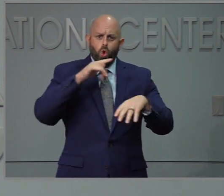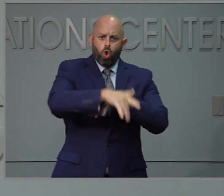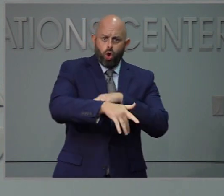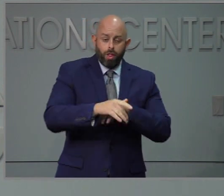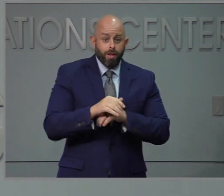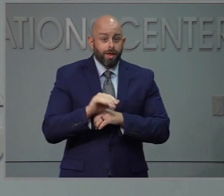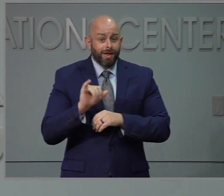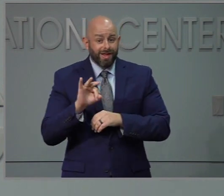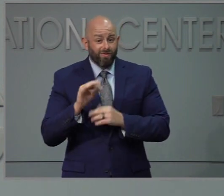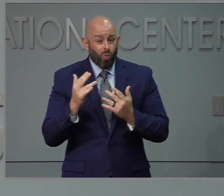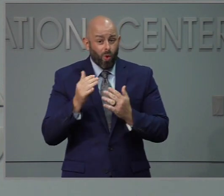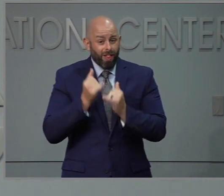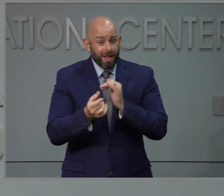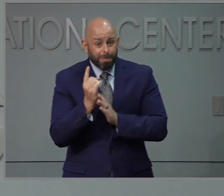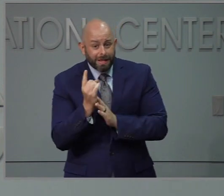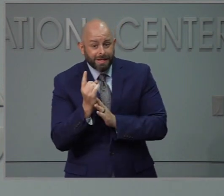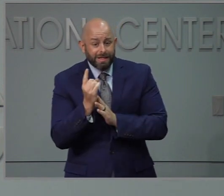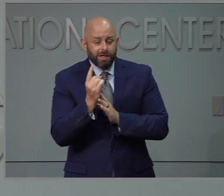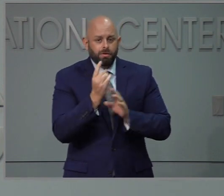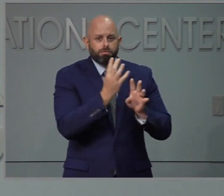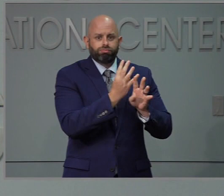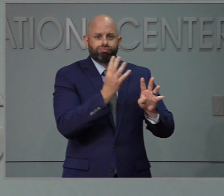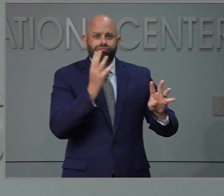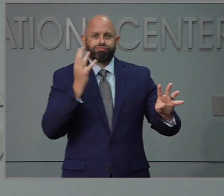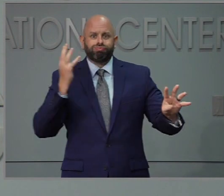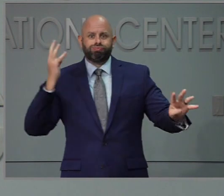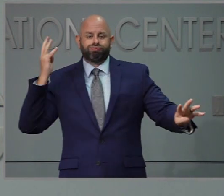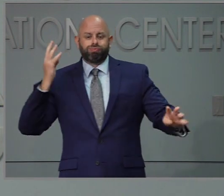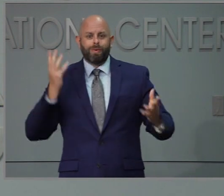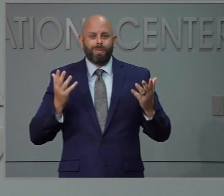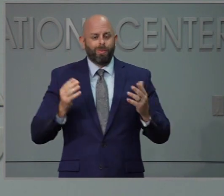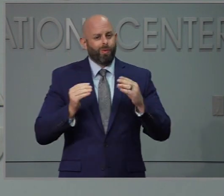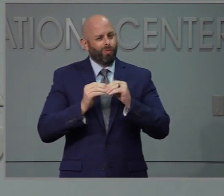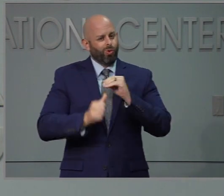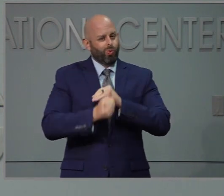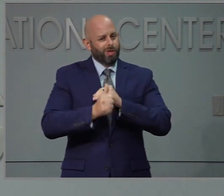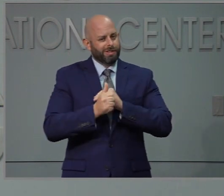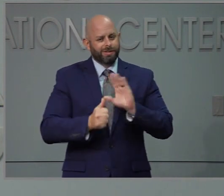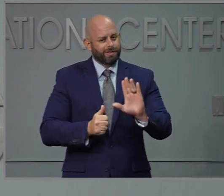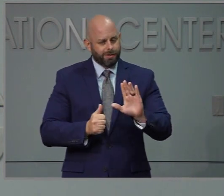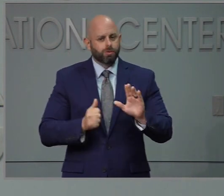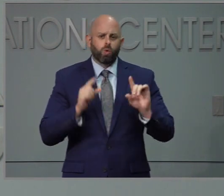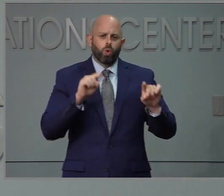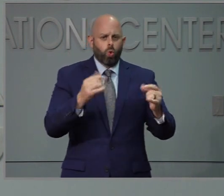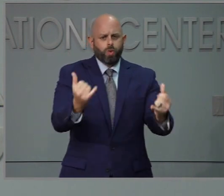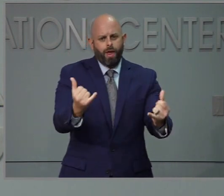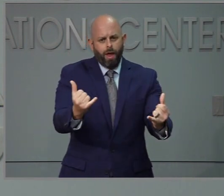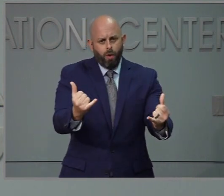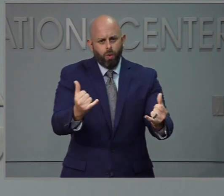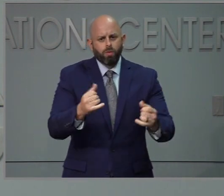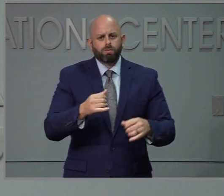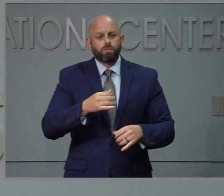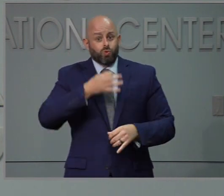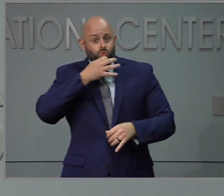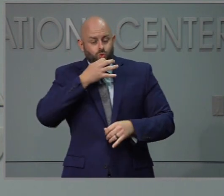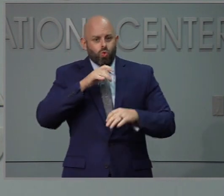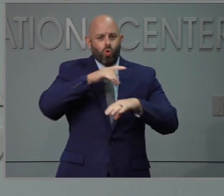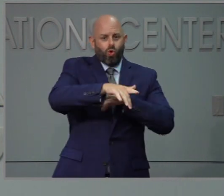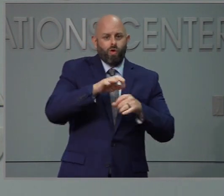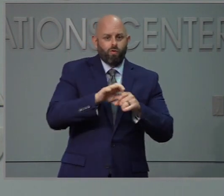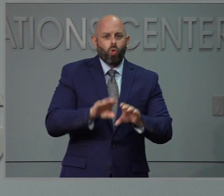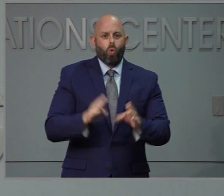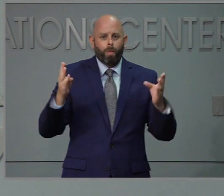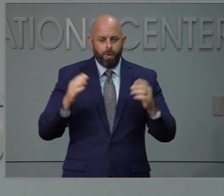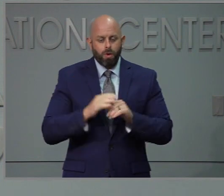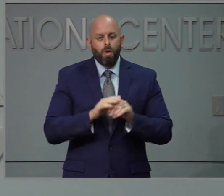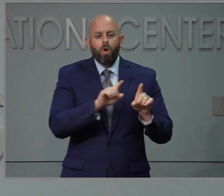si se esperan hasta el día de la elección va a haber más probabilidad de que haya filas más largas y más tiempo para se esperan. También puede